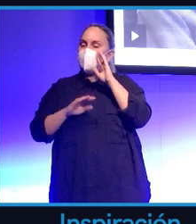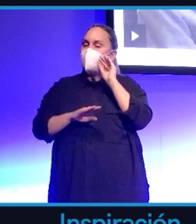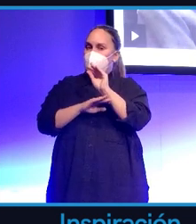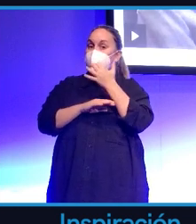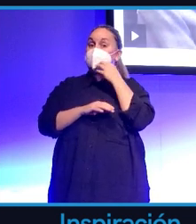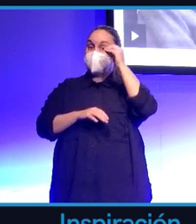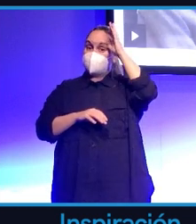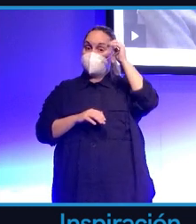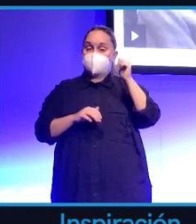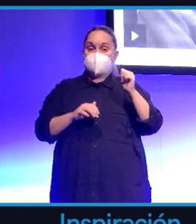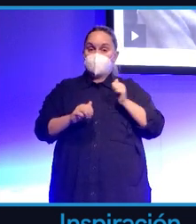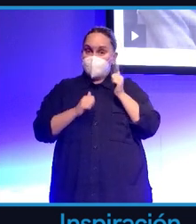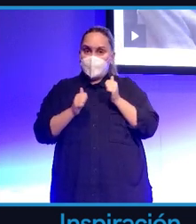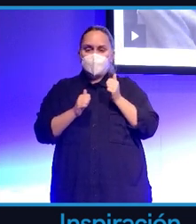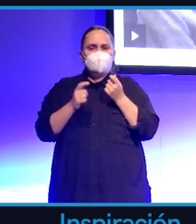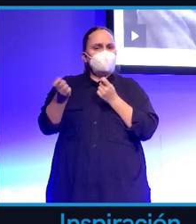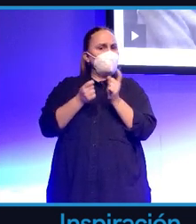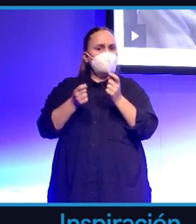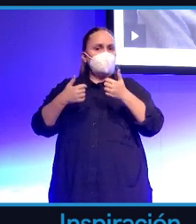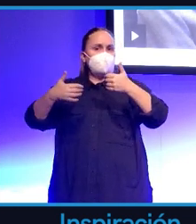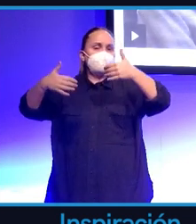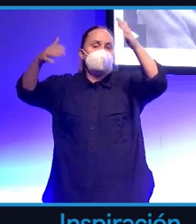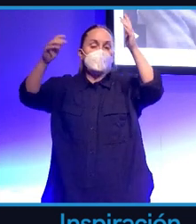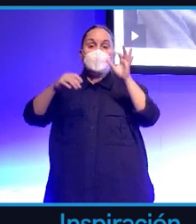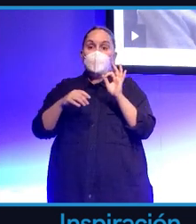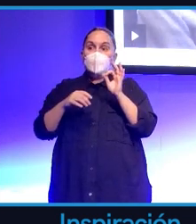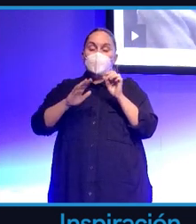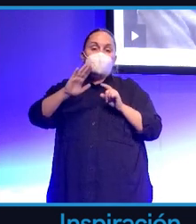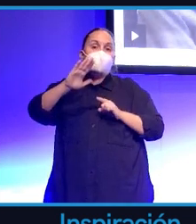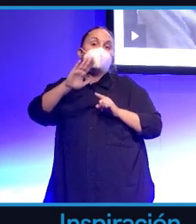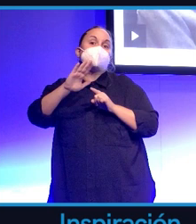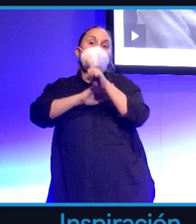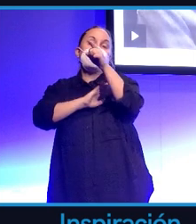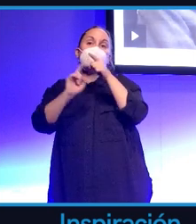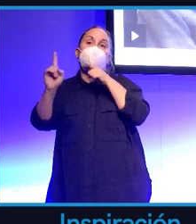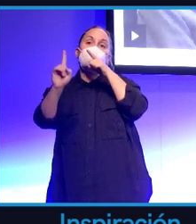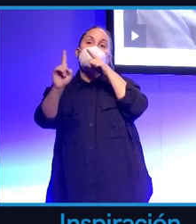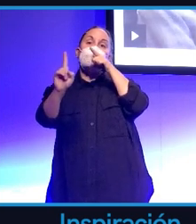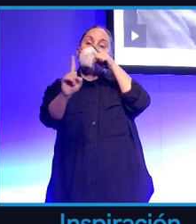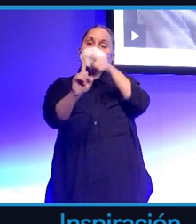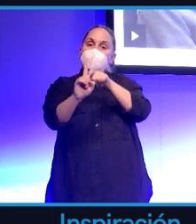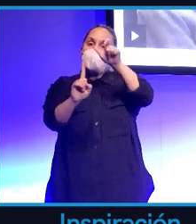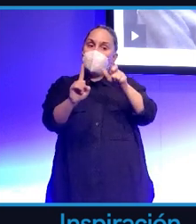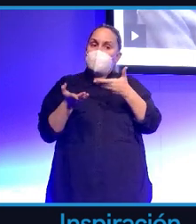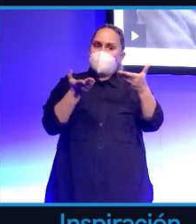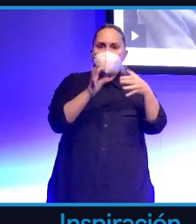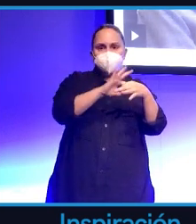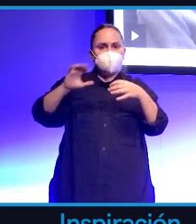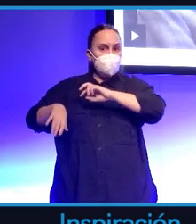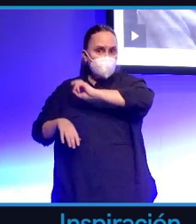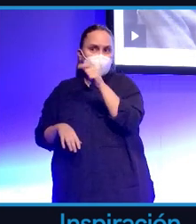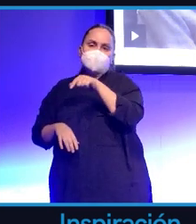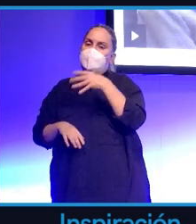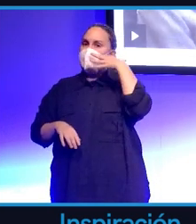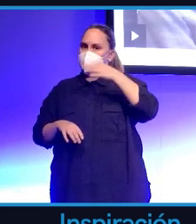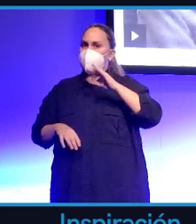controlada o que no estuviera desarrollada en base al bienestar humano. Nuevamente, alguno